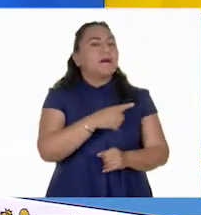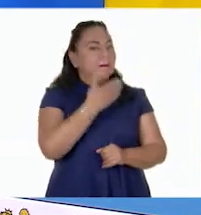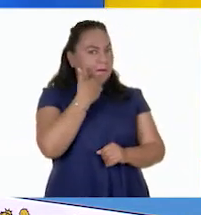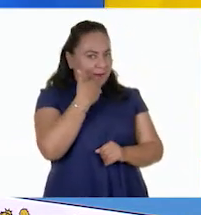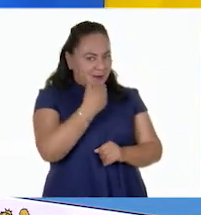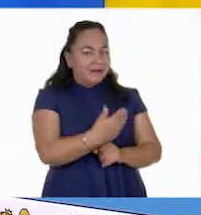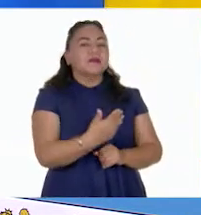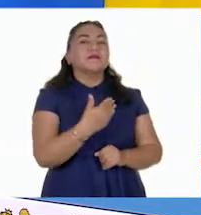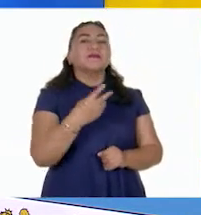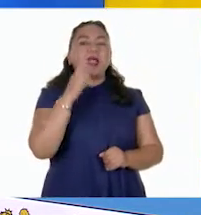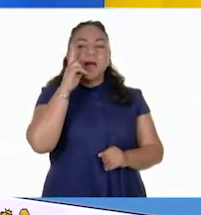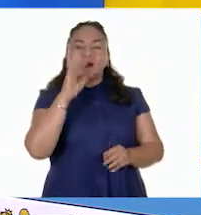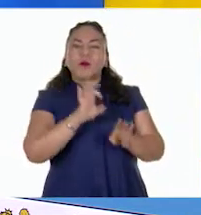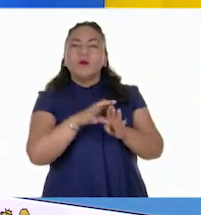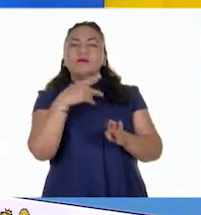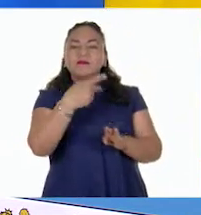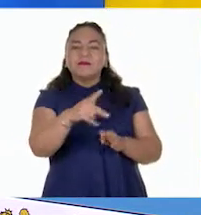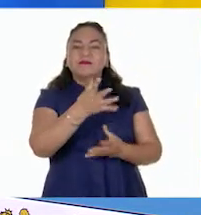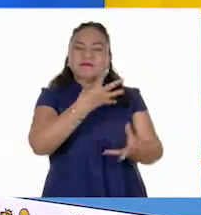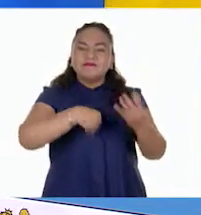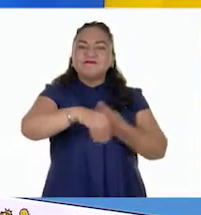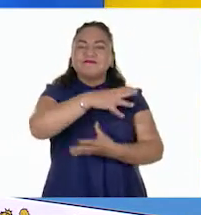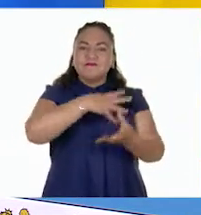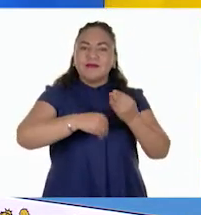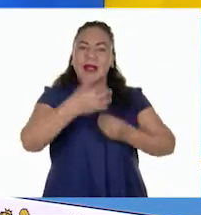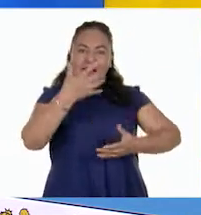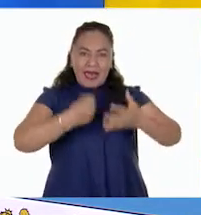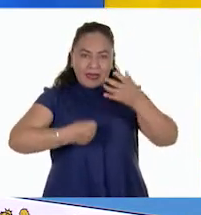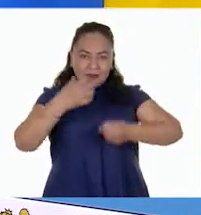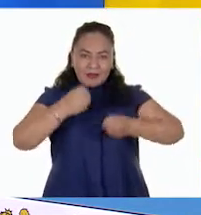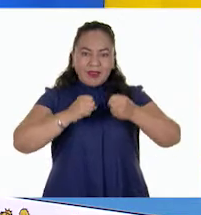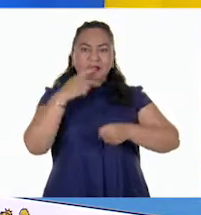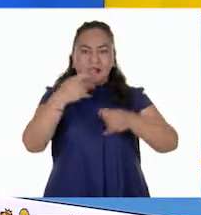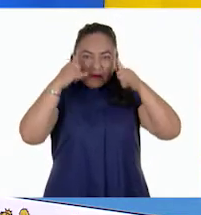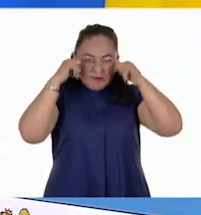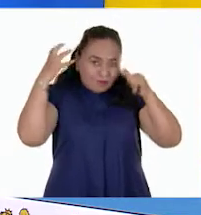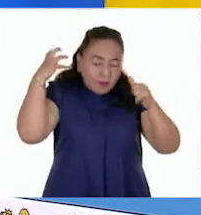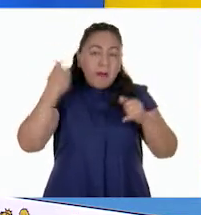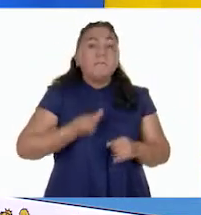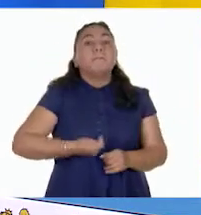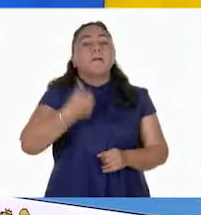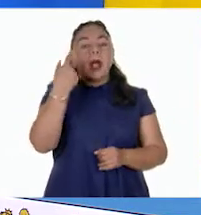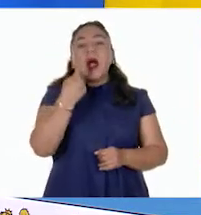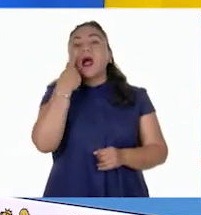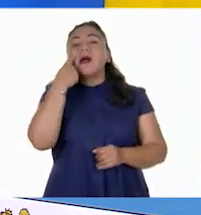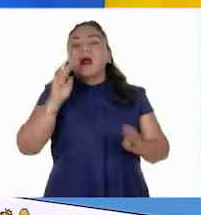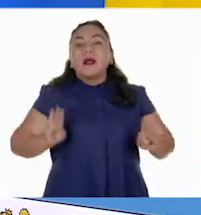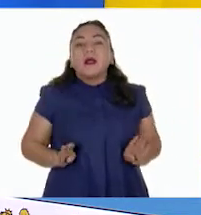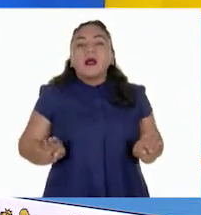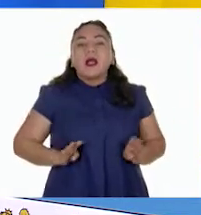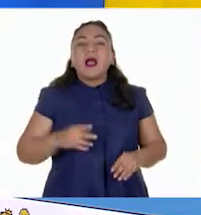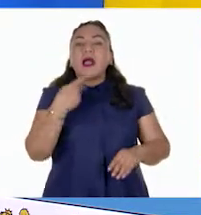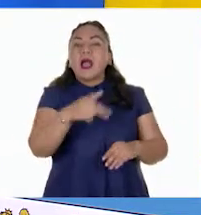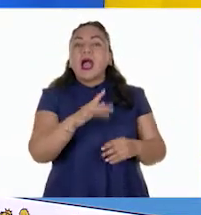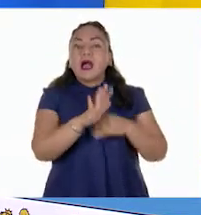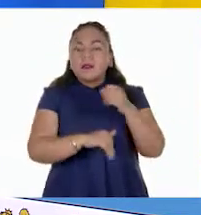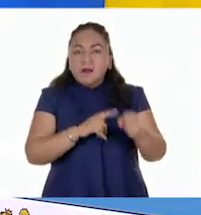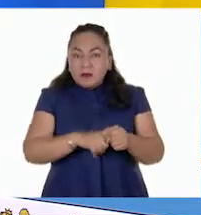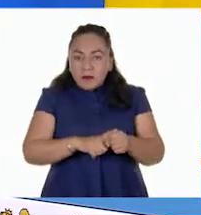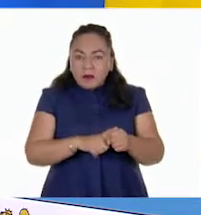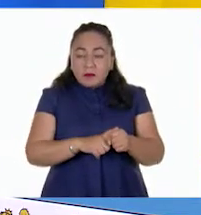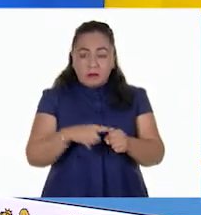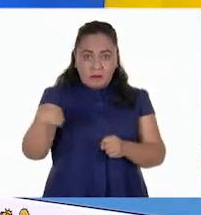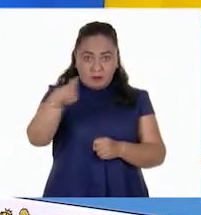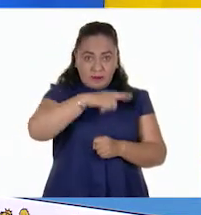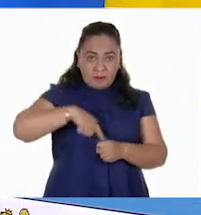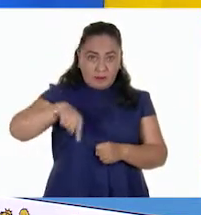geográficas en la producción de leche de búfala, primero, hay que conocer las características de la especie. Los